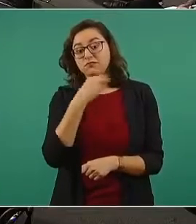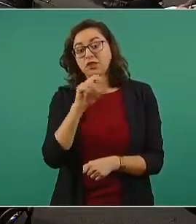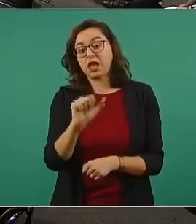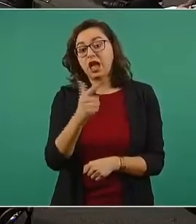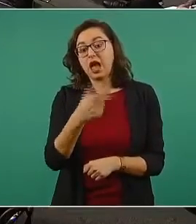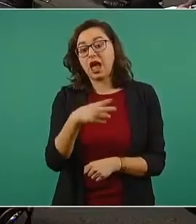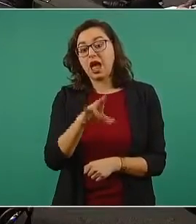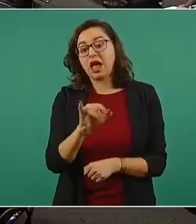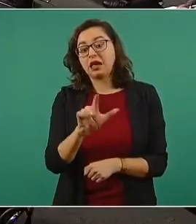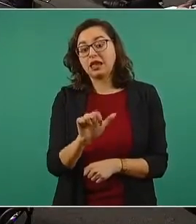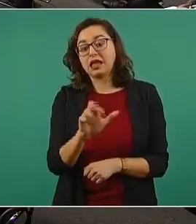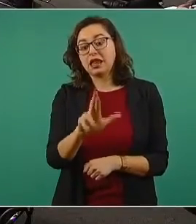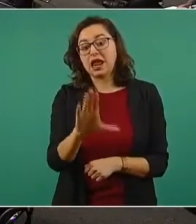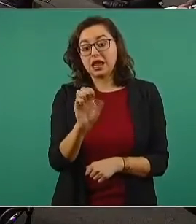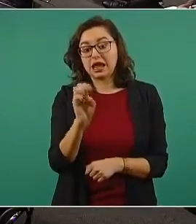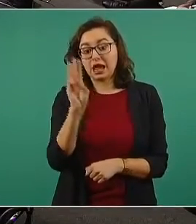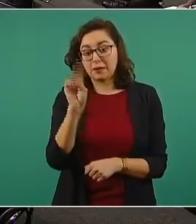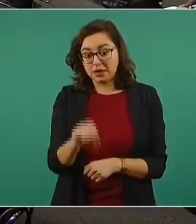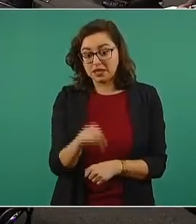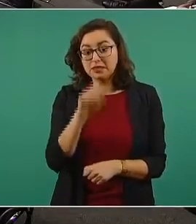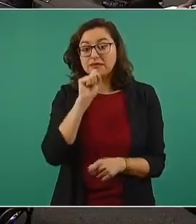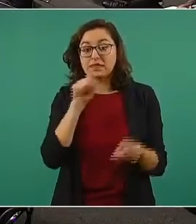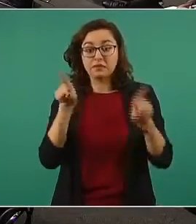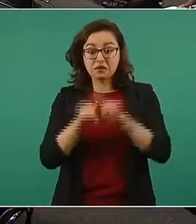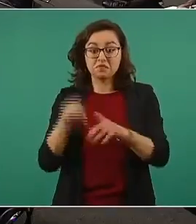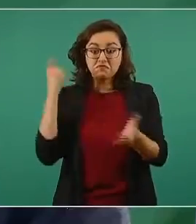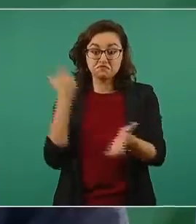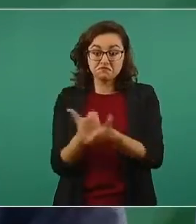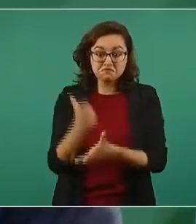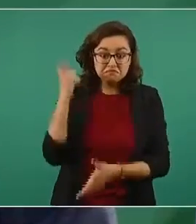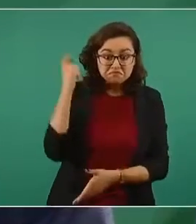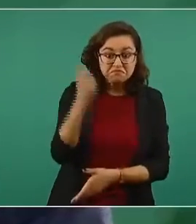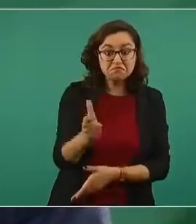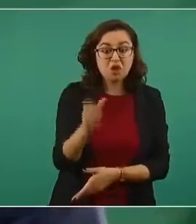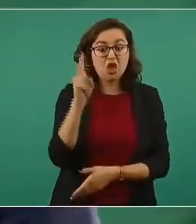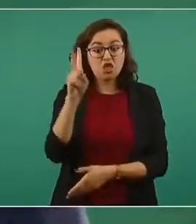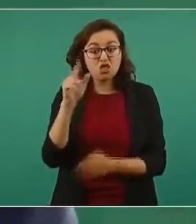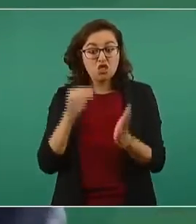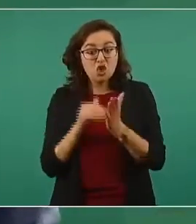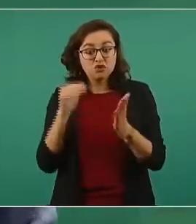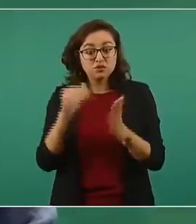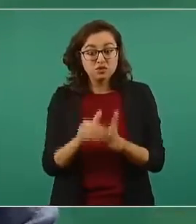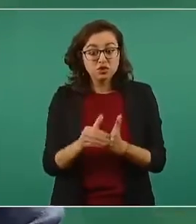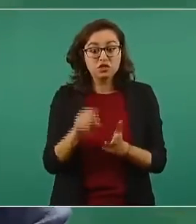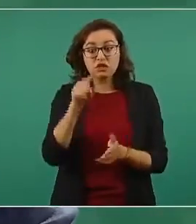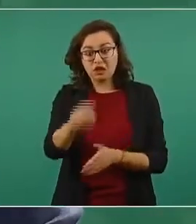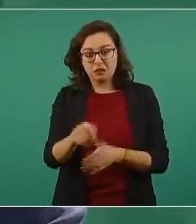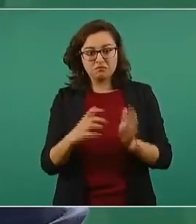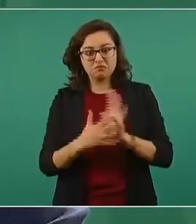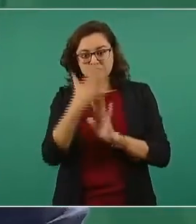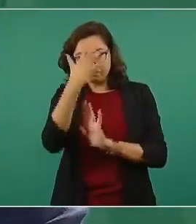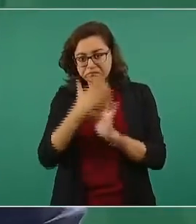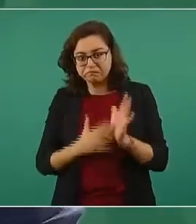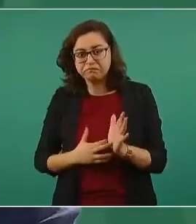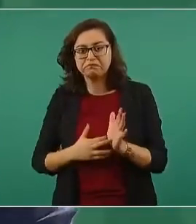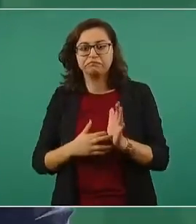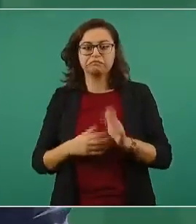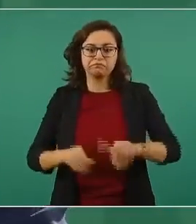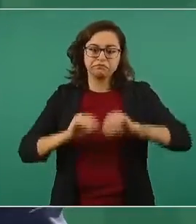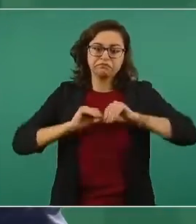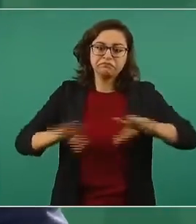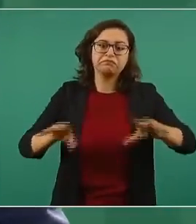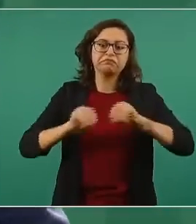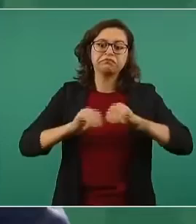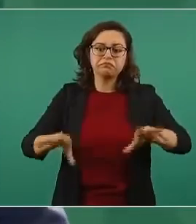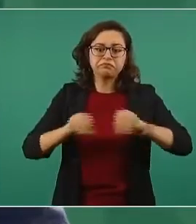otros dos millones para publicar artículos en la